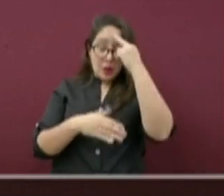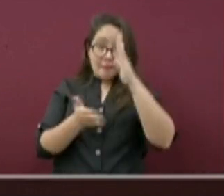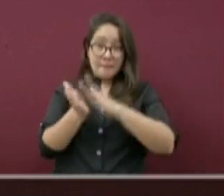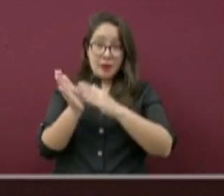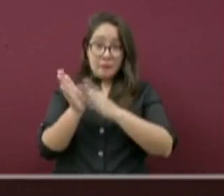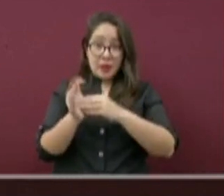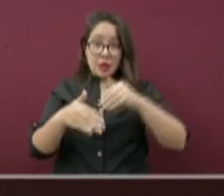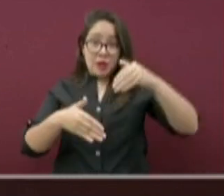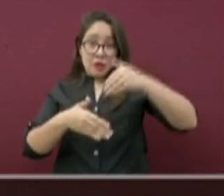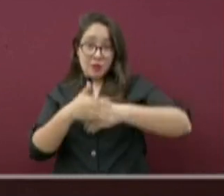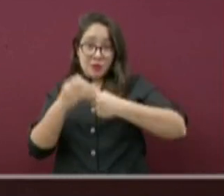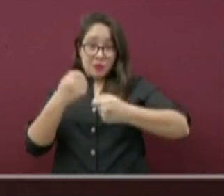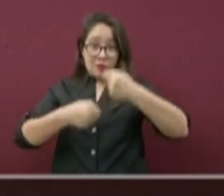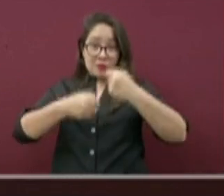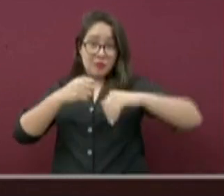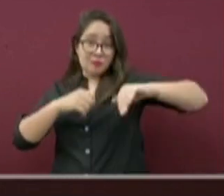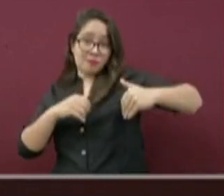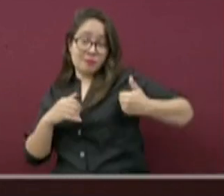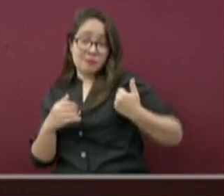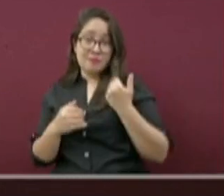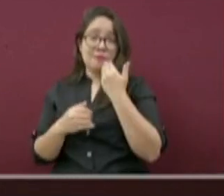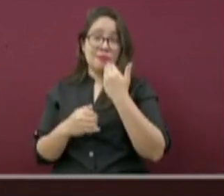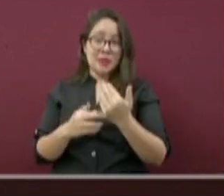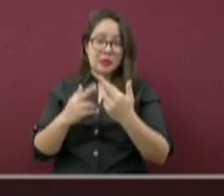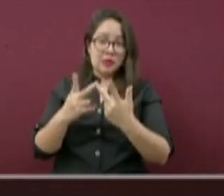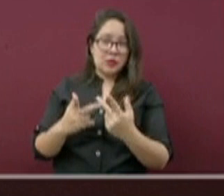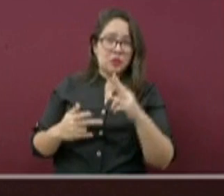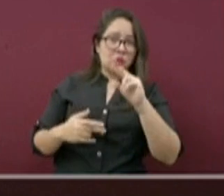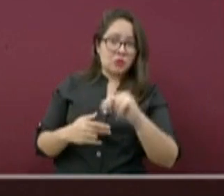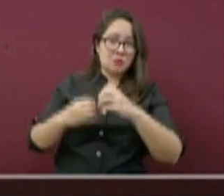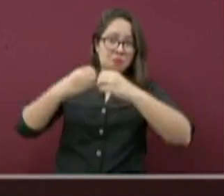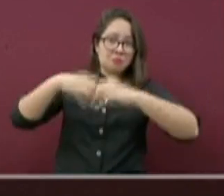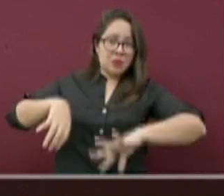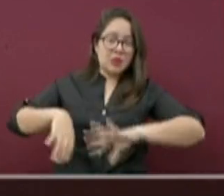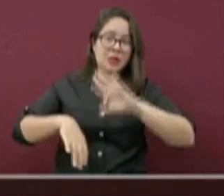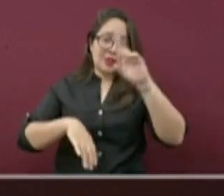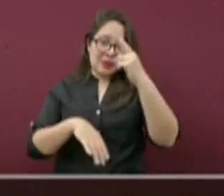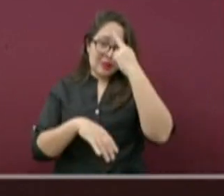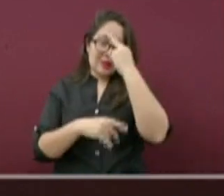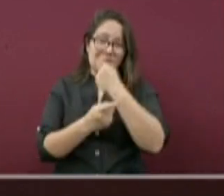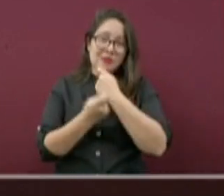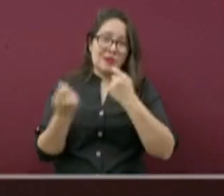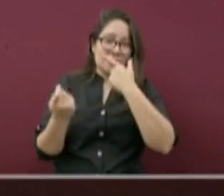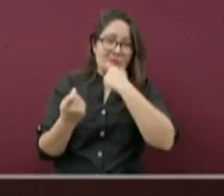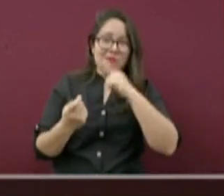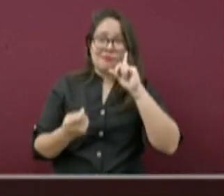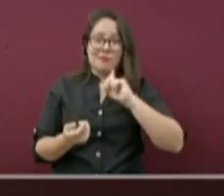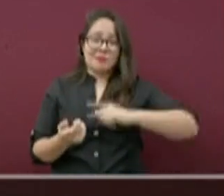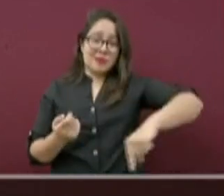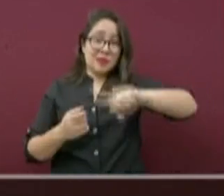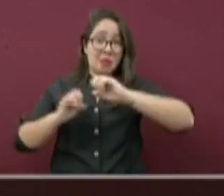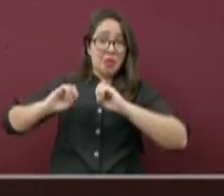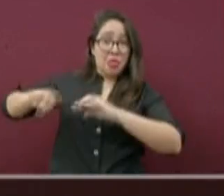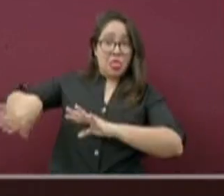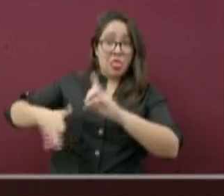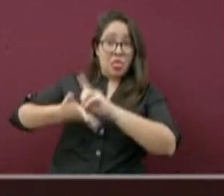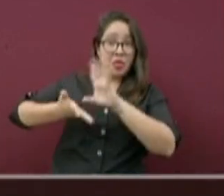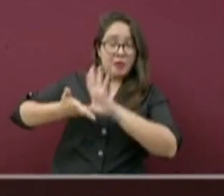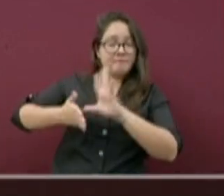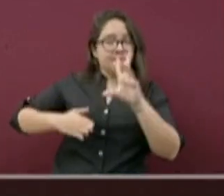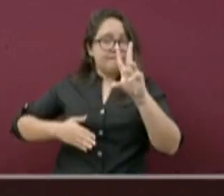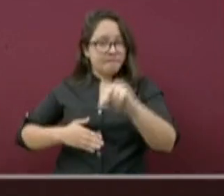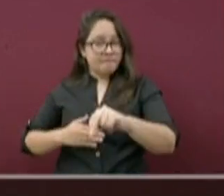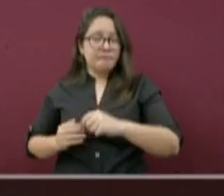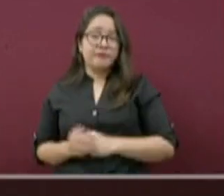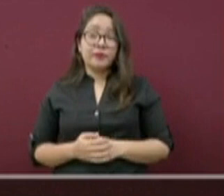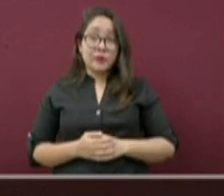evitar su pérdida o destrucción y evitar dejar solos a los niños y niñas o personas con discapacidad. Ahora